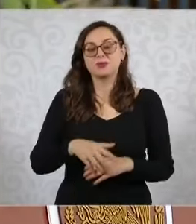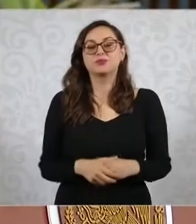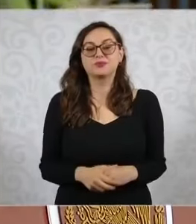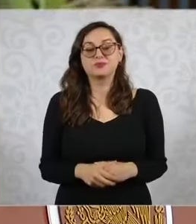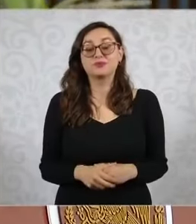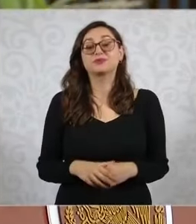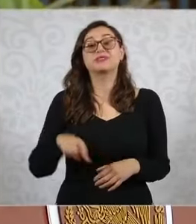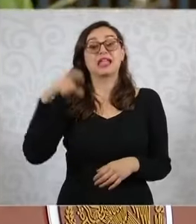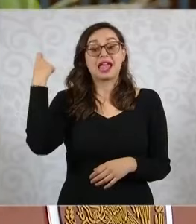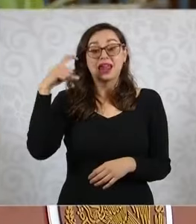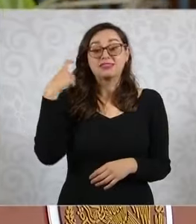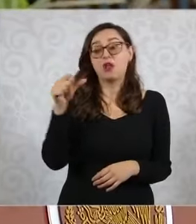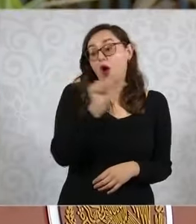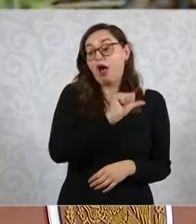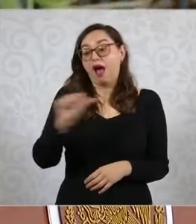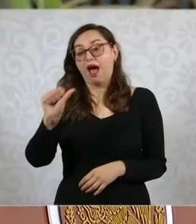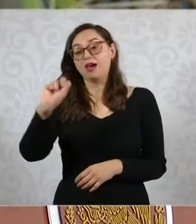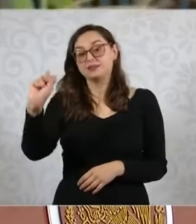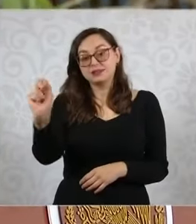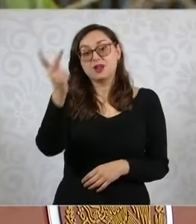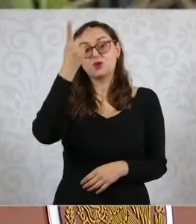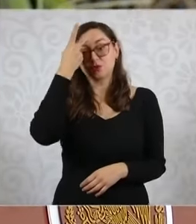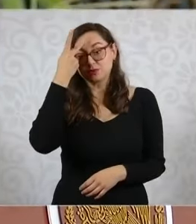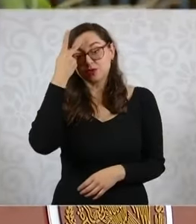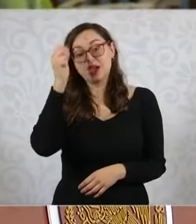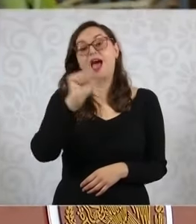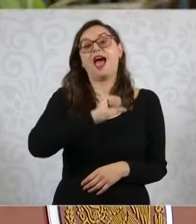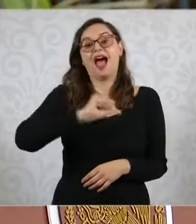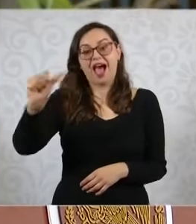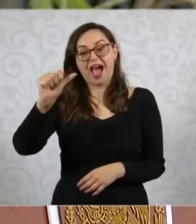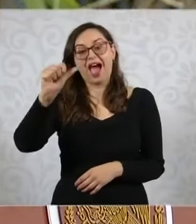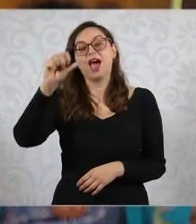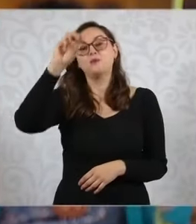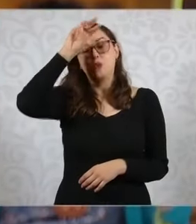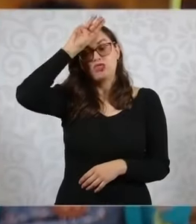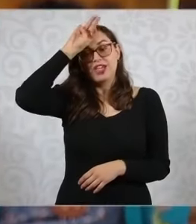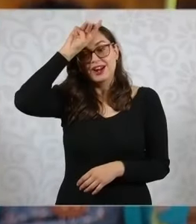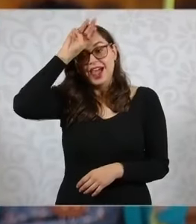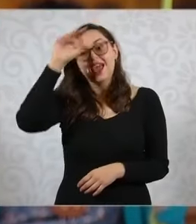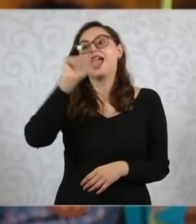Querétaro, San Luis Potosí, Saltillo, Monterrey, Nuevo Laredo.